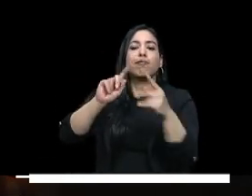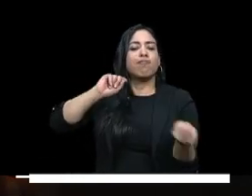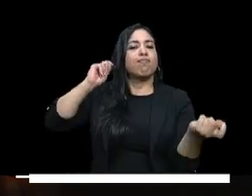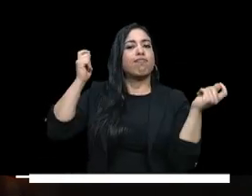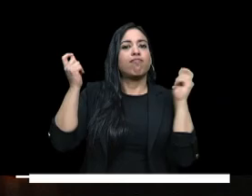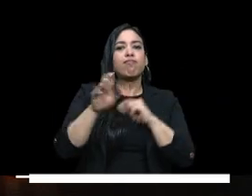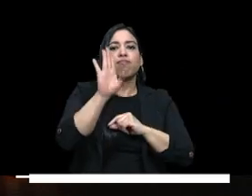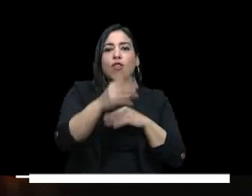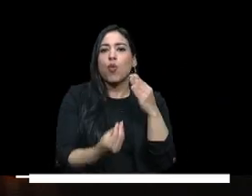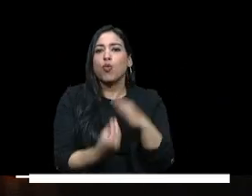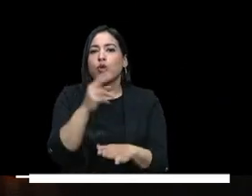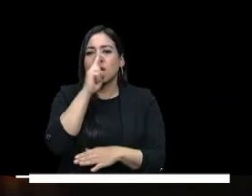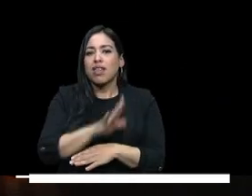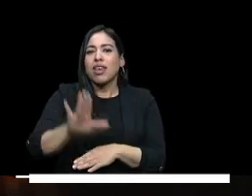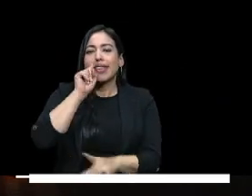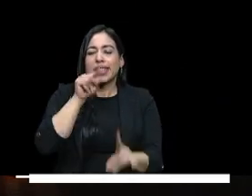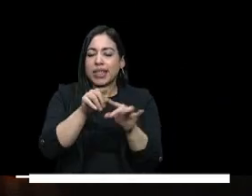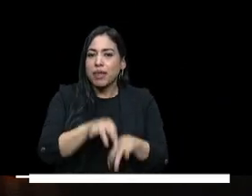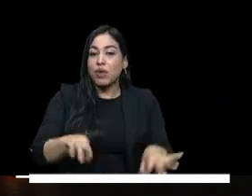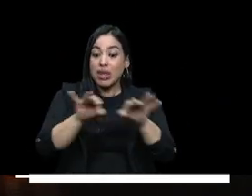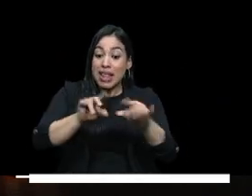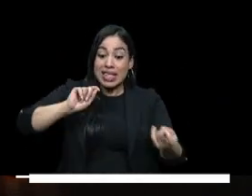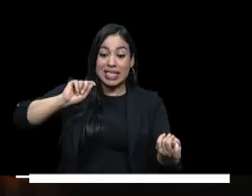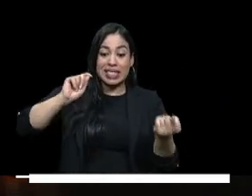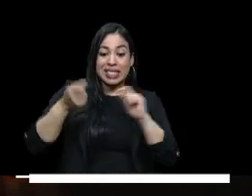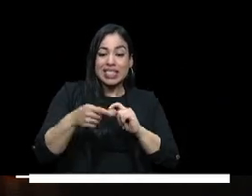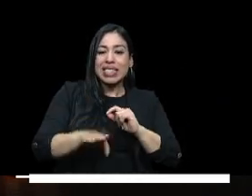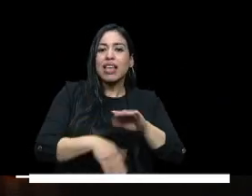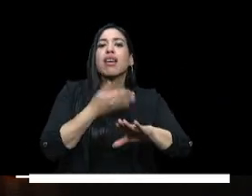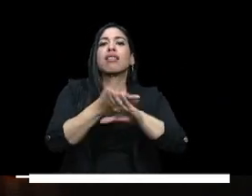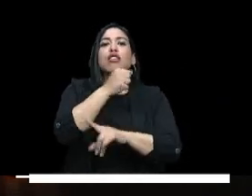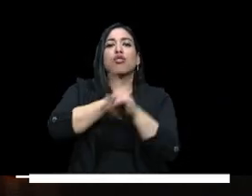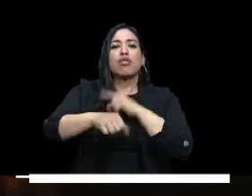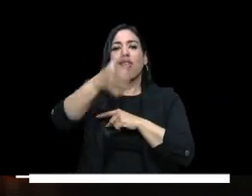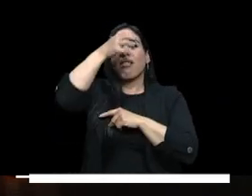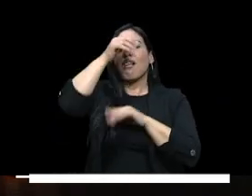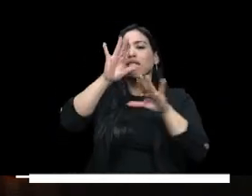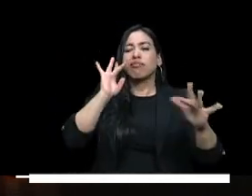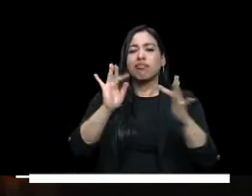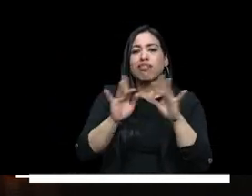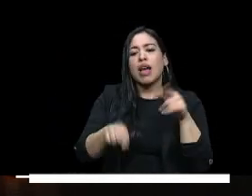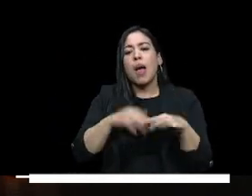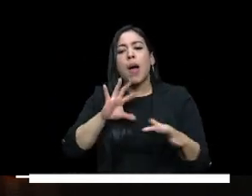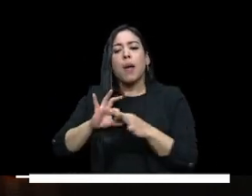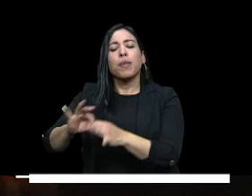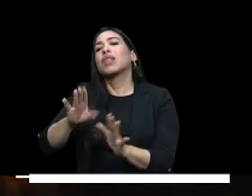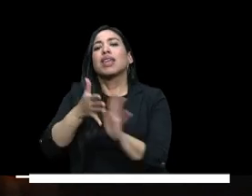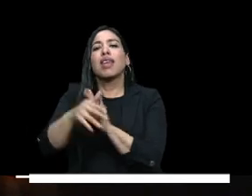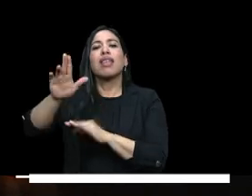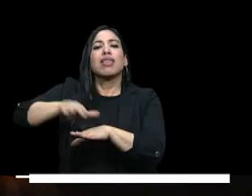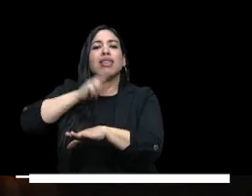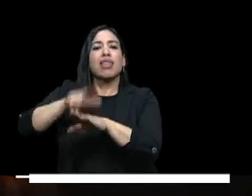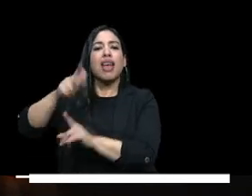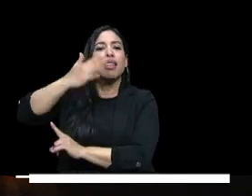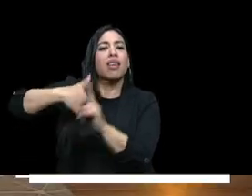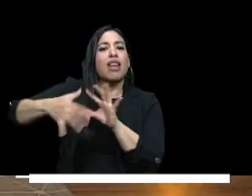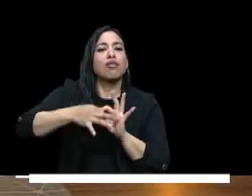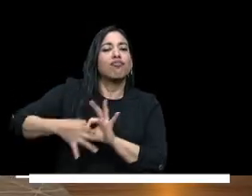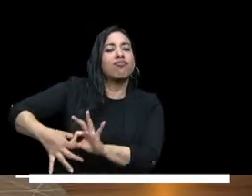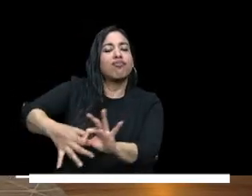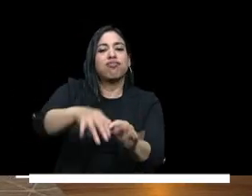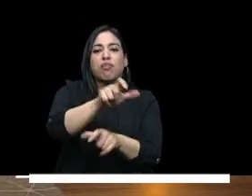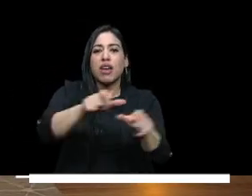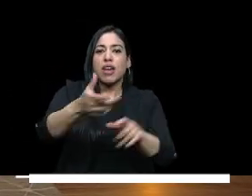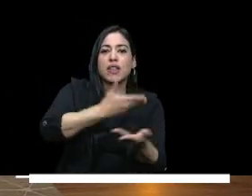la transformación productiva del país esta transformación sustentada en la sociedad del conocimiento y en armonía con la naturaleza y con la sociedad